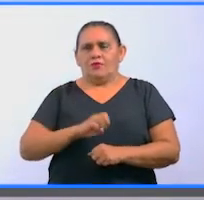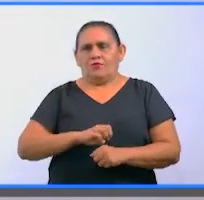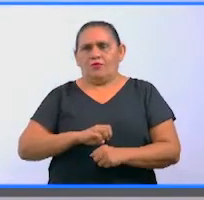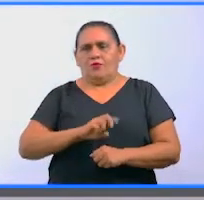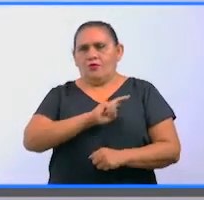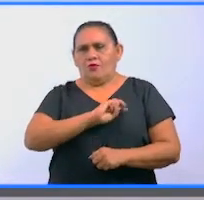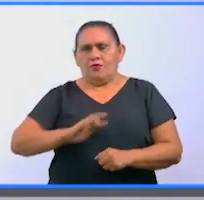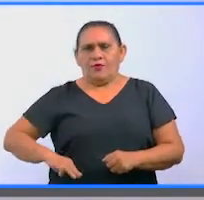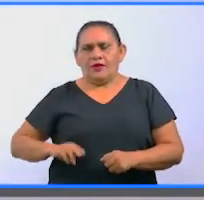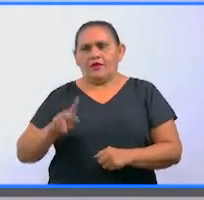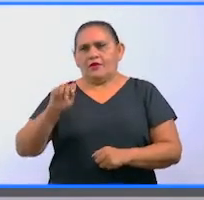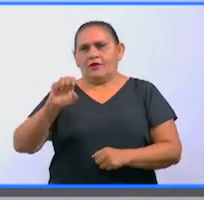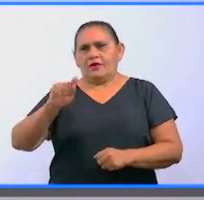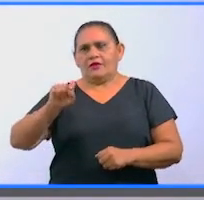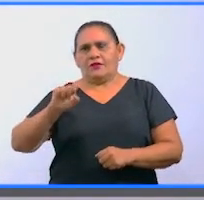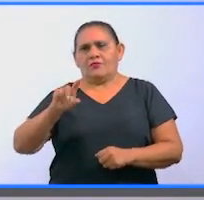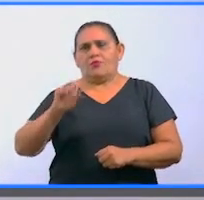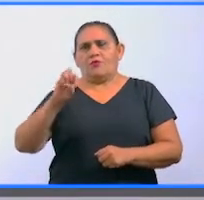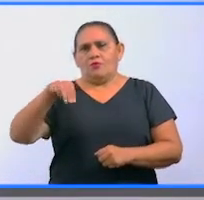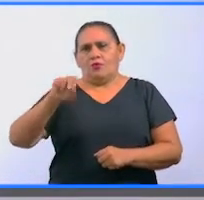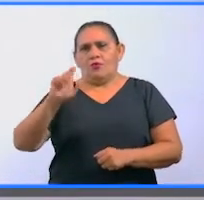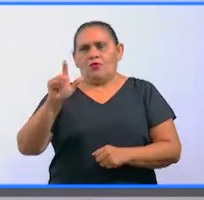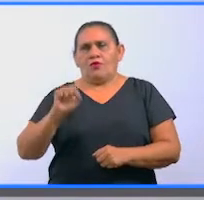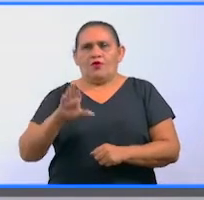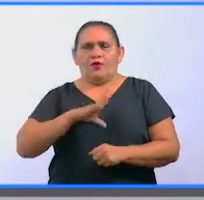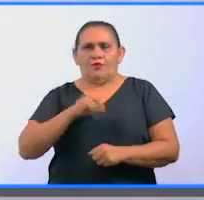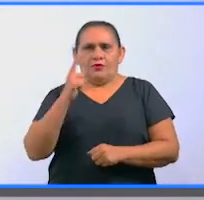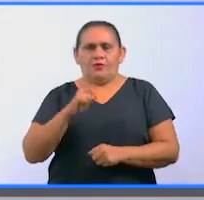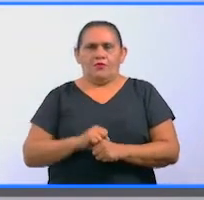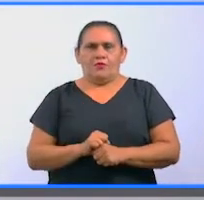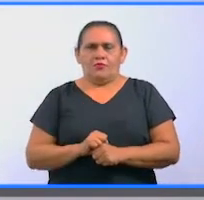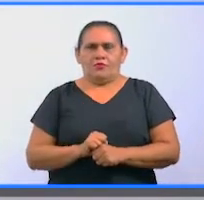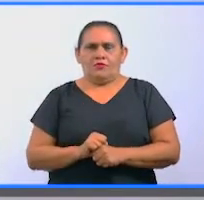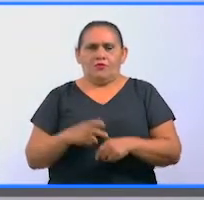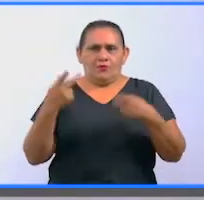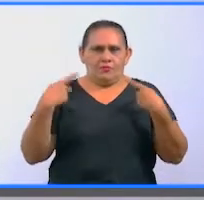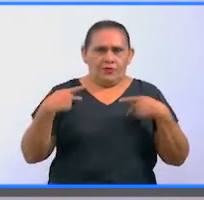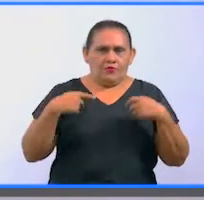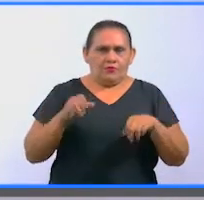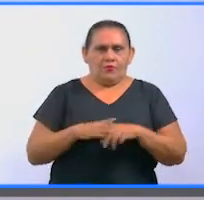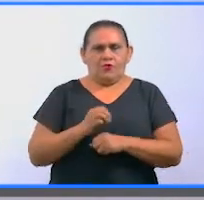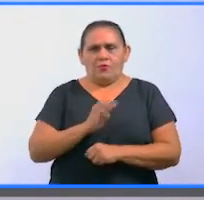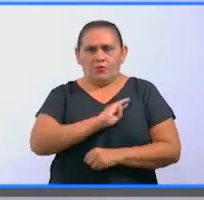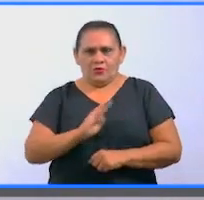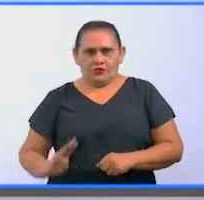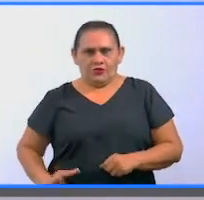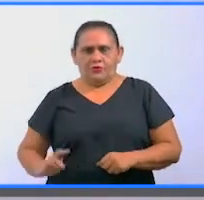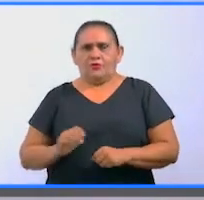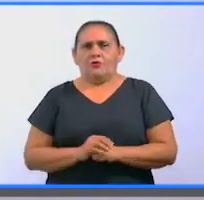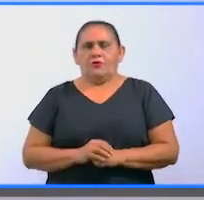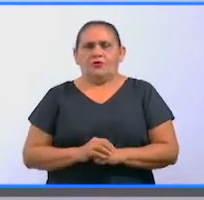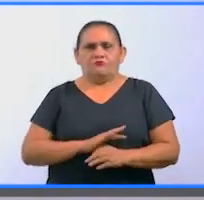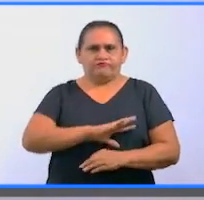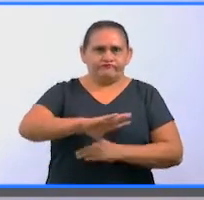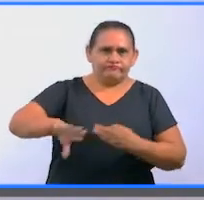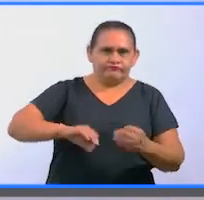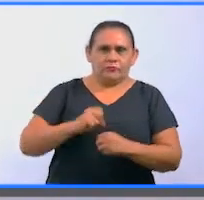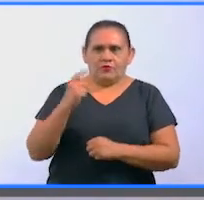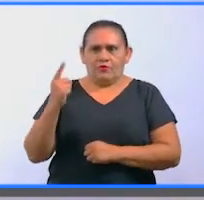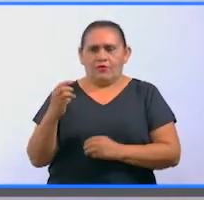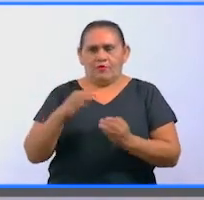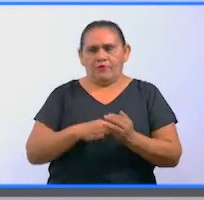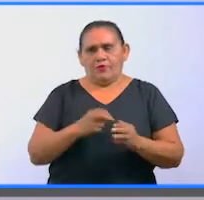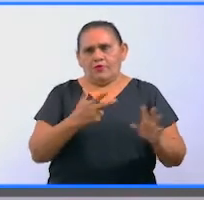Calotmul, Valladolid y Tishméhuac. Habían un caso por municipio. En total son 1